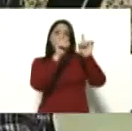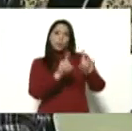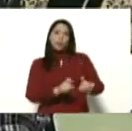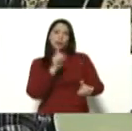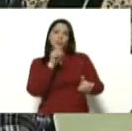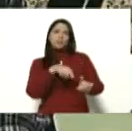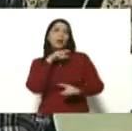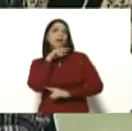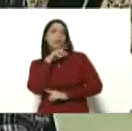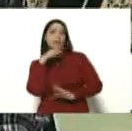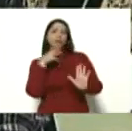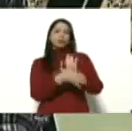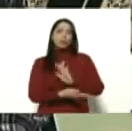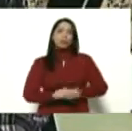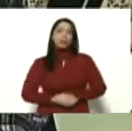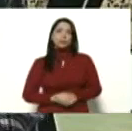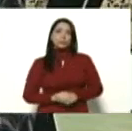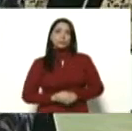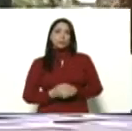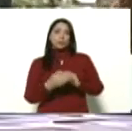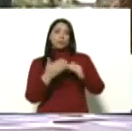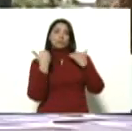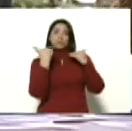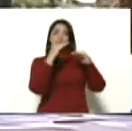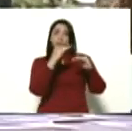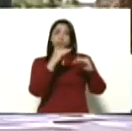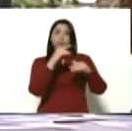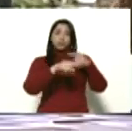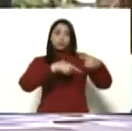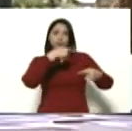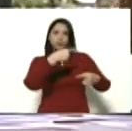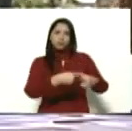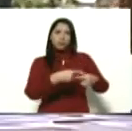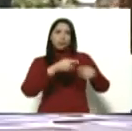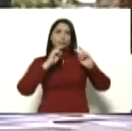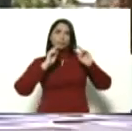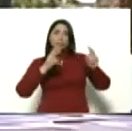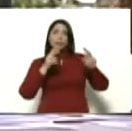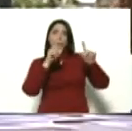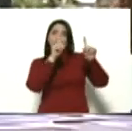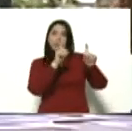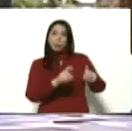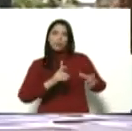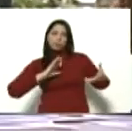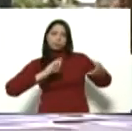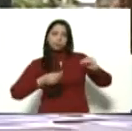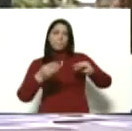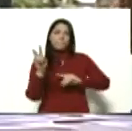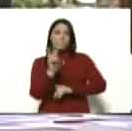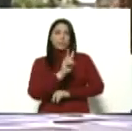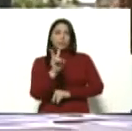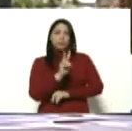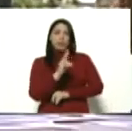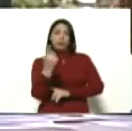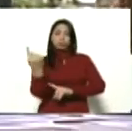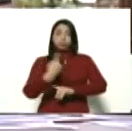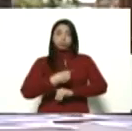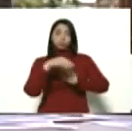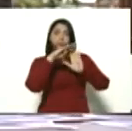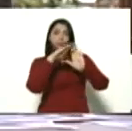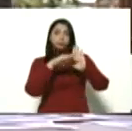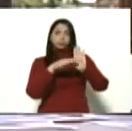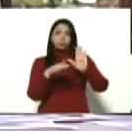también, presidente, de la siguiente fase en materia de pruebas que va a adoptar Venezuela, siguiendo sus instrucciones de